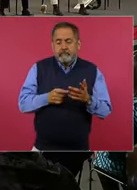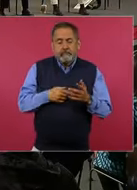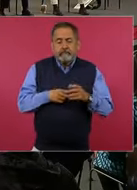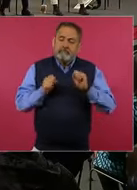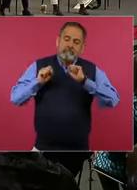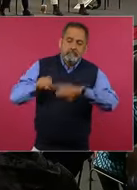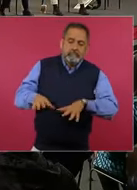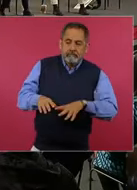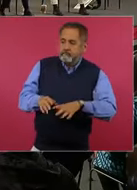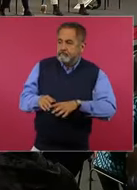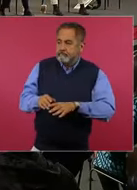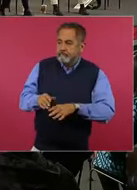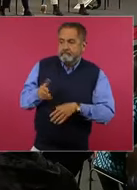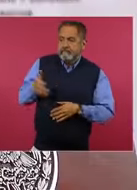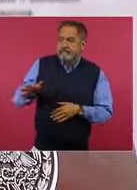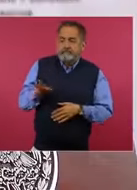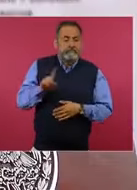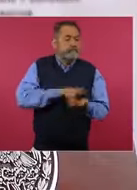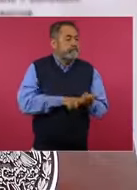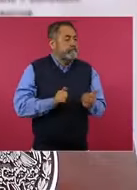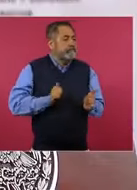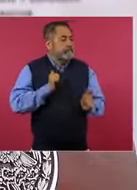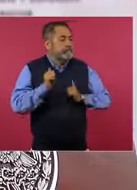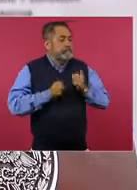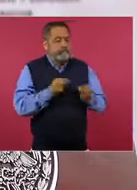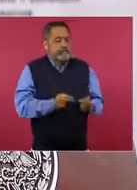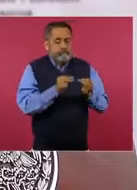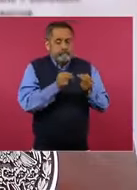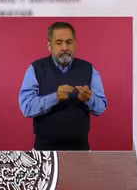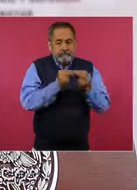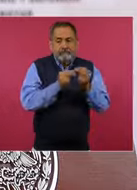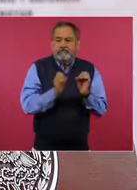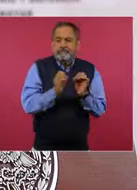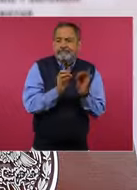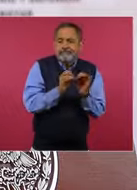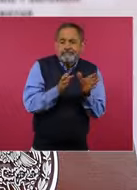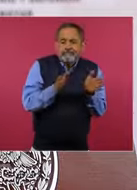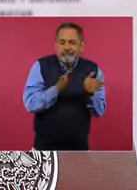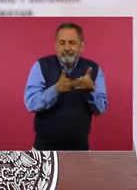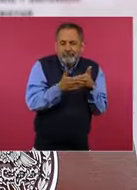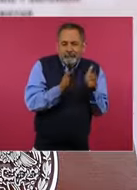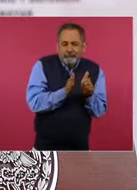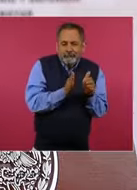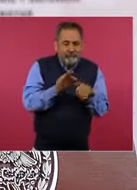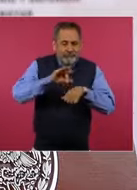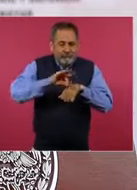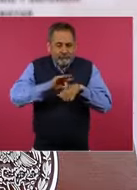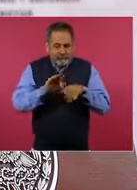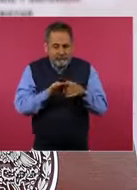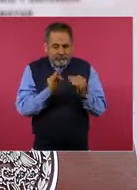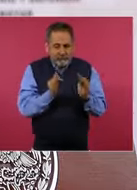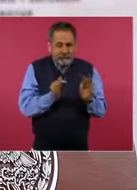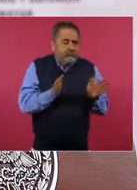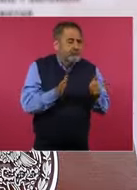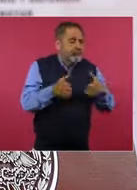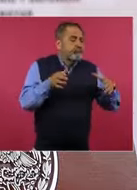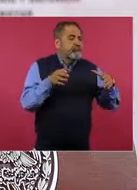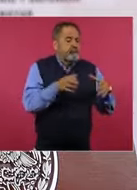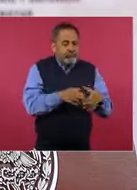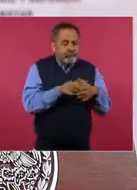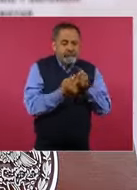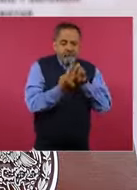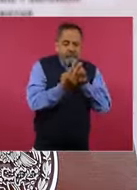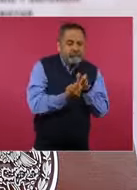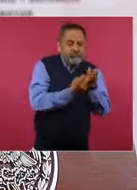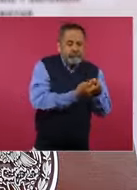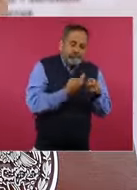generar en un hospital, eran los pequeños centros de salud, los consultorios de un núcleo o un consultorio,